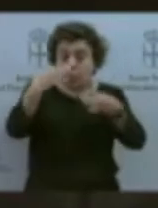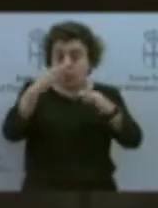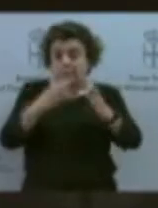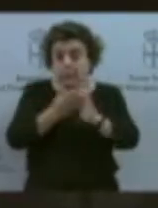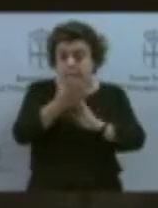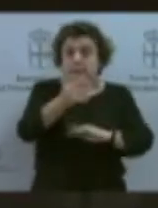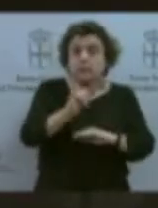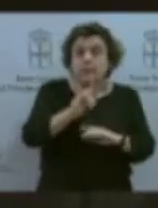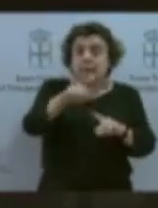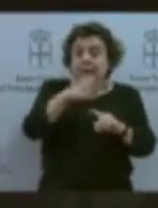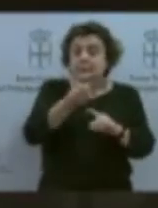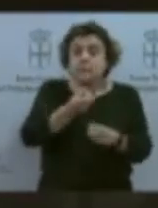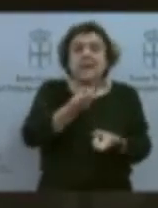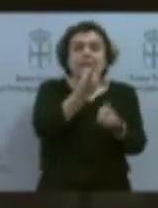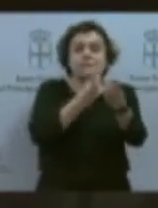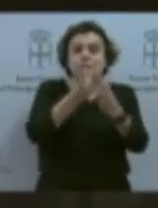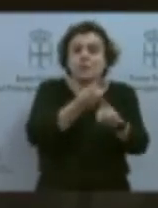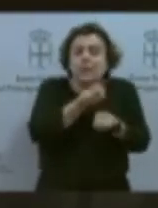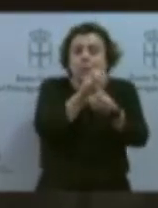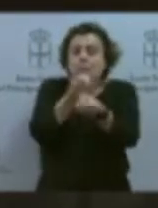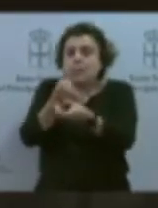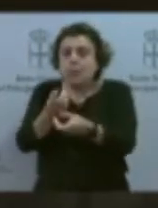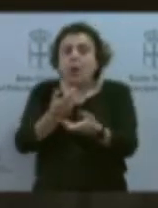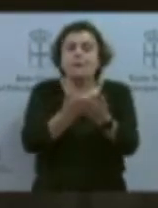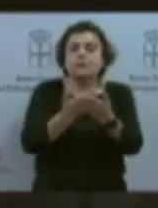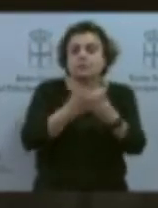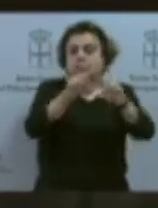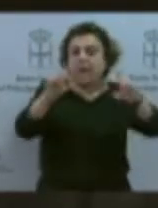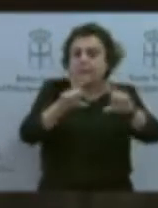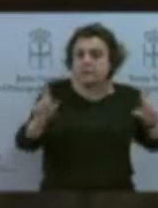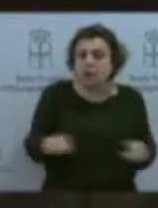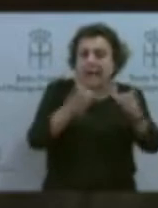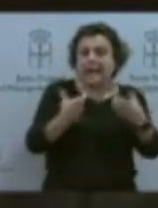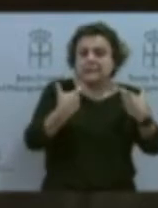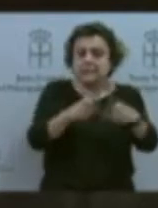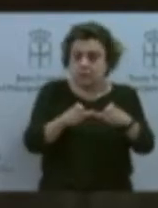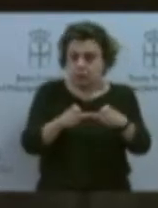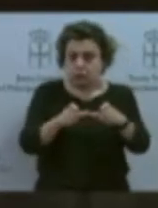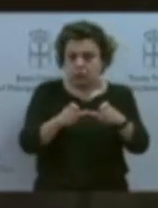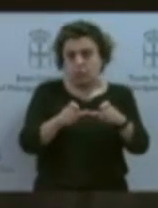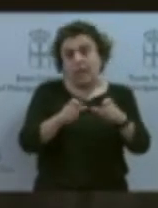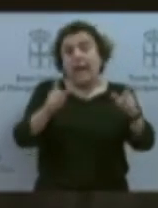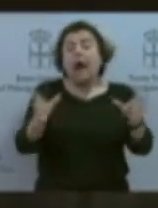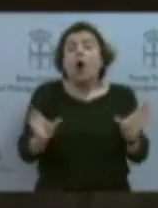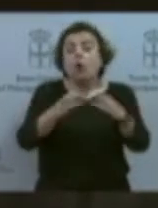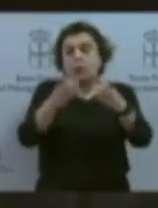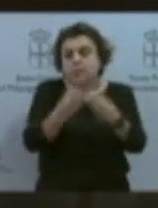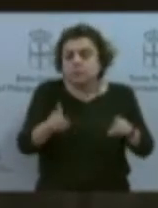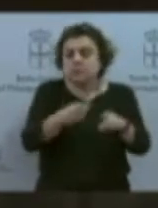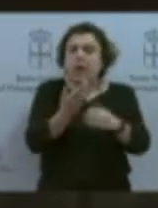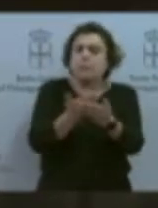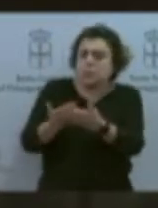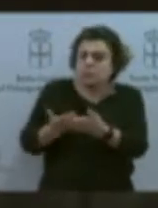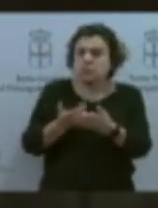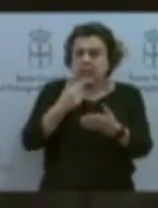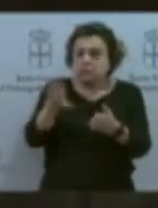ofertándose a promotores y a sector de las orquestas presentar propuestas a esa regulación. Propuestas que fueron recibidas por la Dirección General de Cultura y Patrimonio,